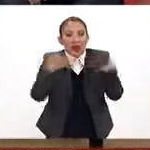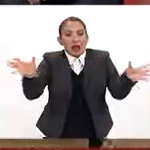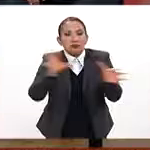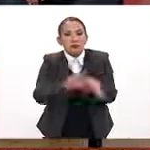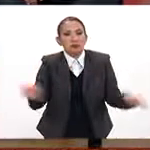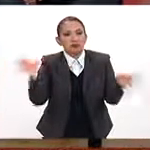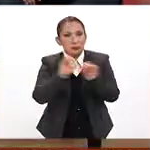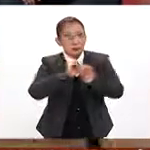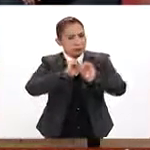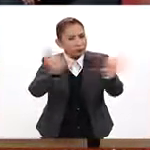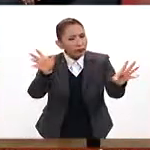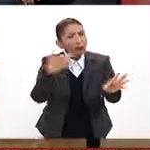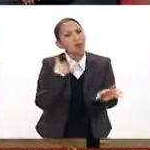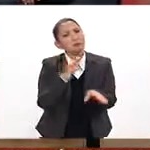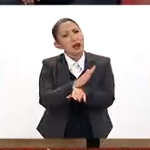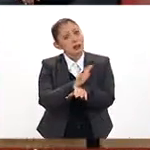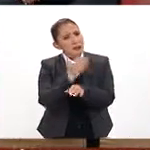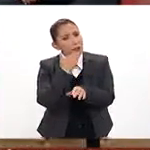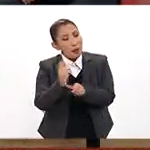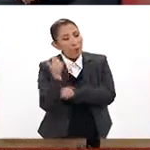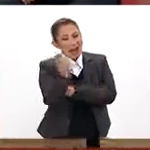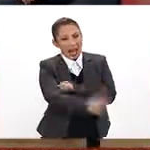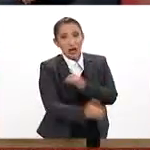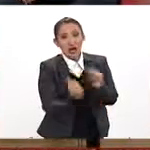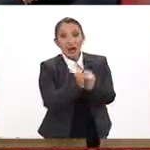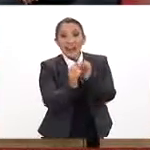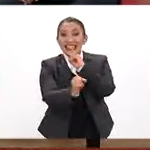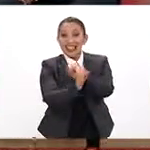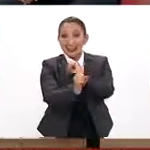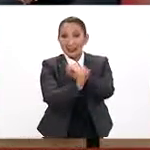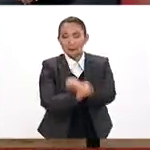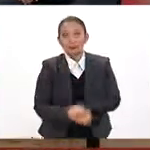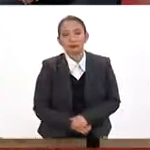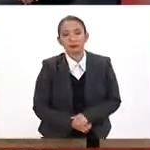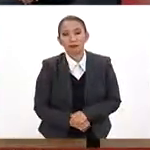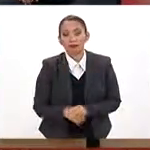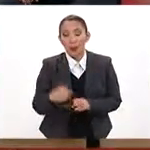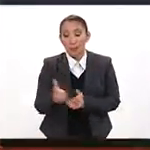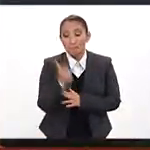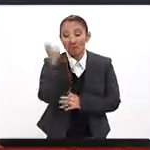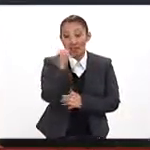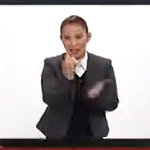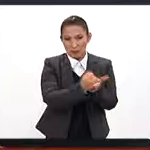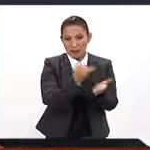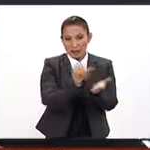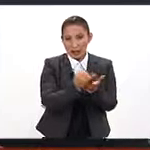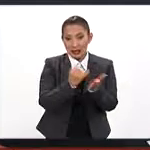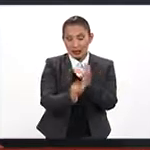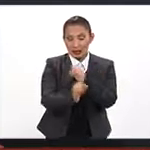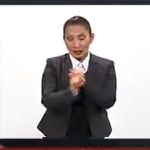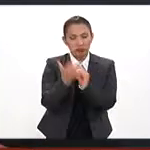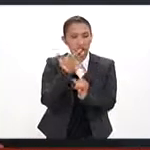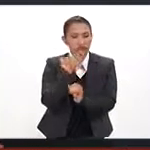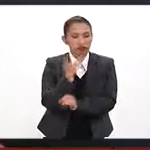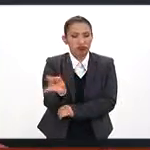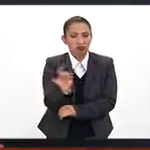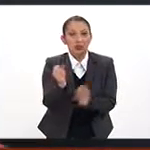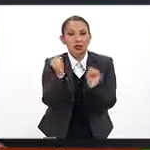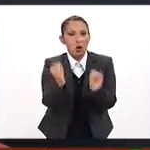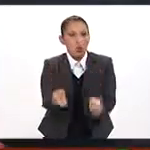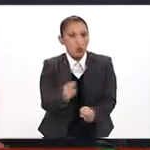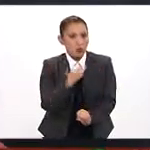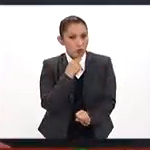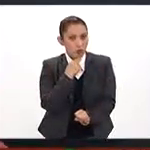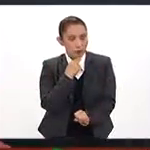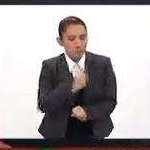esto. ¿Qué tan benéfico es pagar por medios electrónicos? El hecho de pagar con medios electrónicos primero te genera un medio sencillo y seguro de